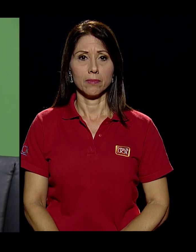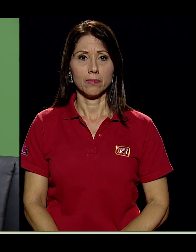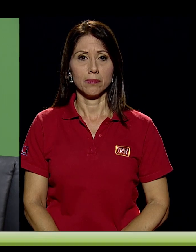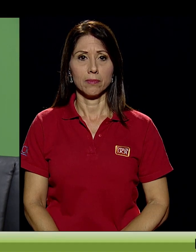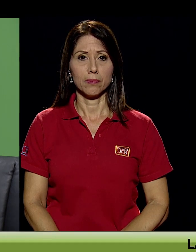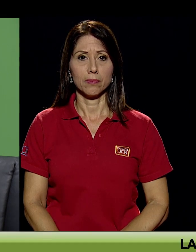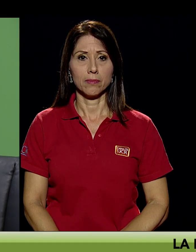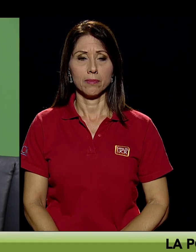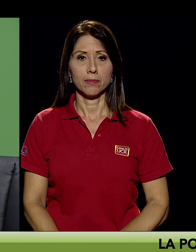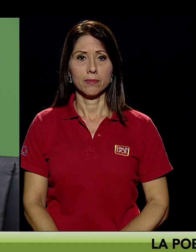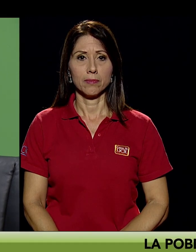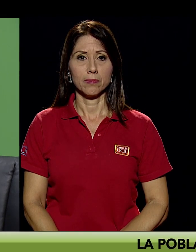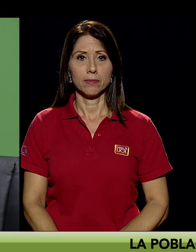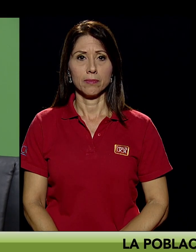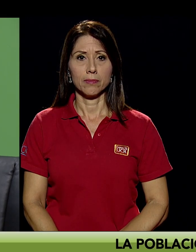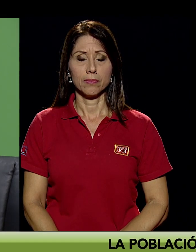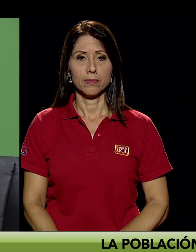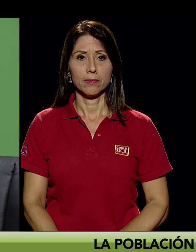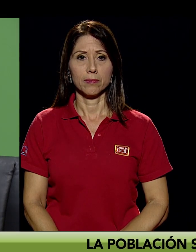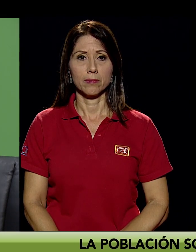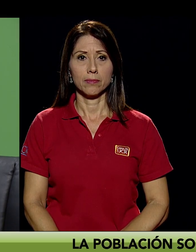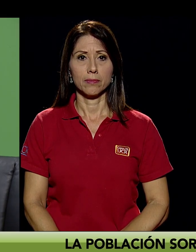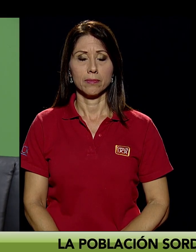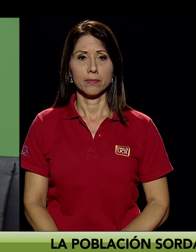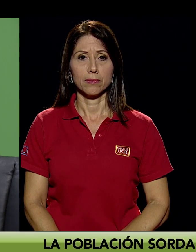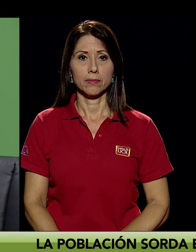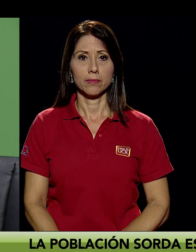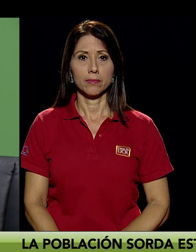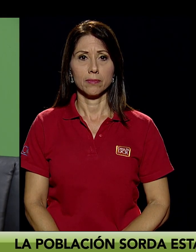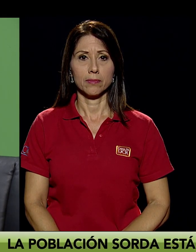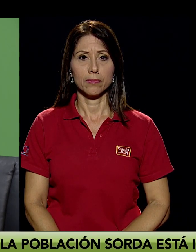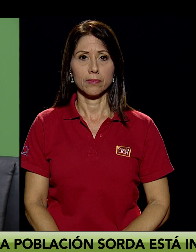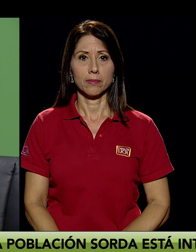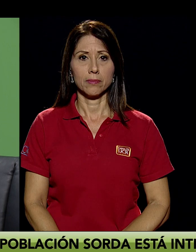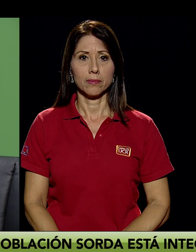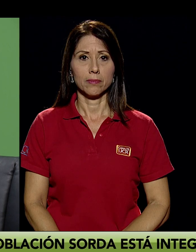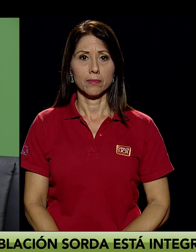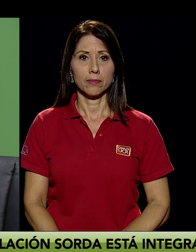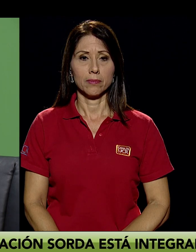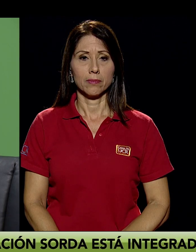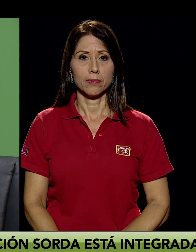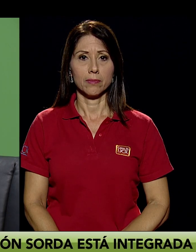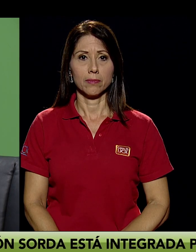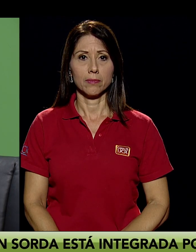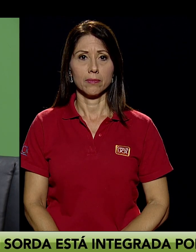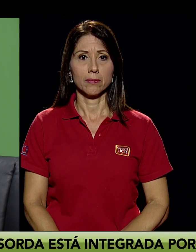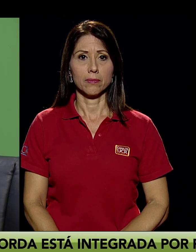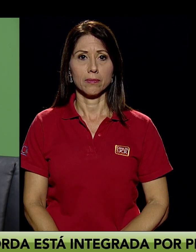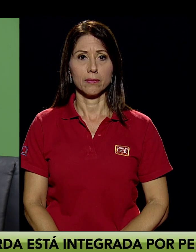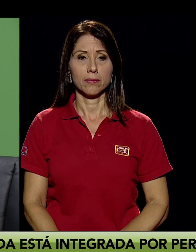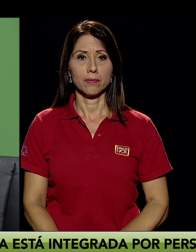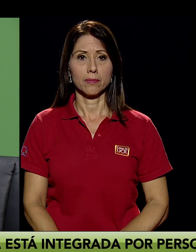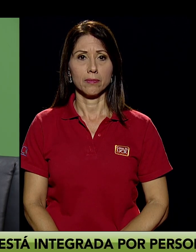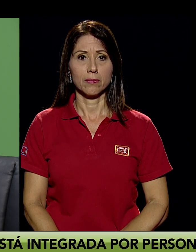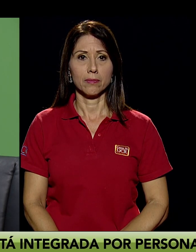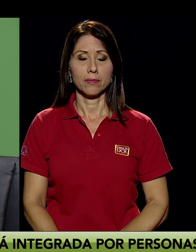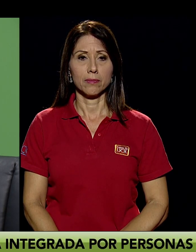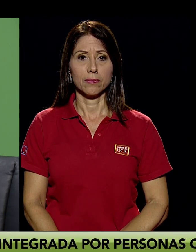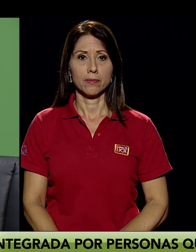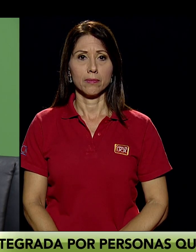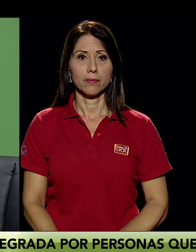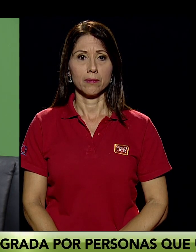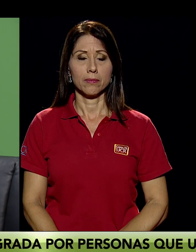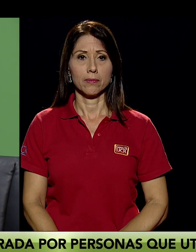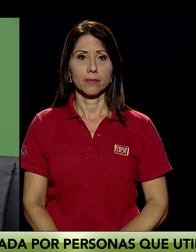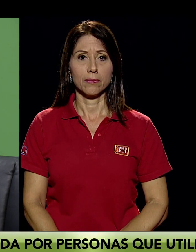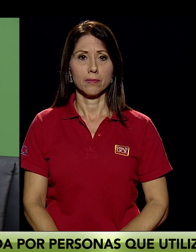trayectoria de estar trabajando con población sorda y cualquier persona que venga es bienvenida, oralista, con implante coclear, con lengua de señas,